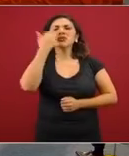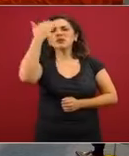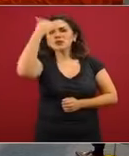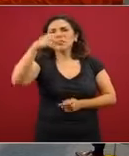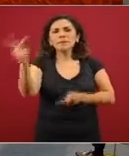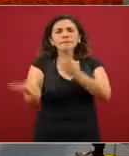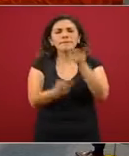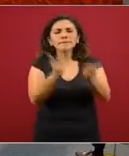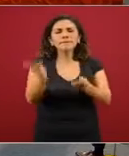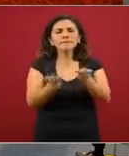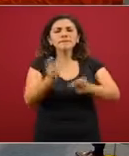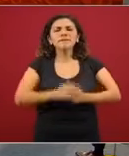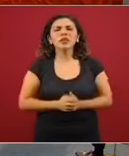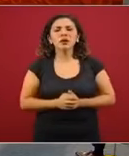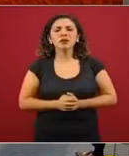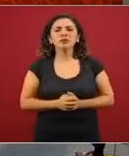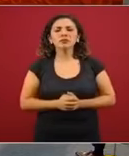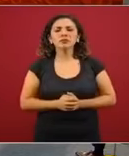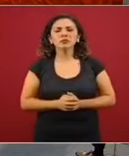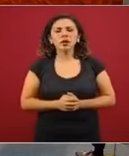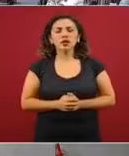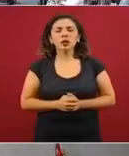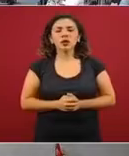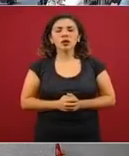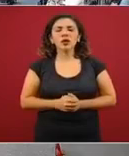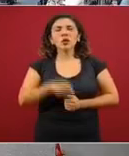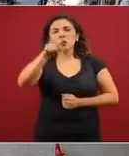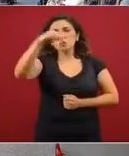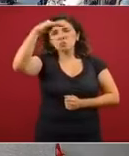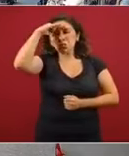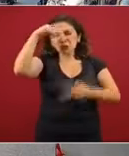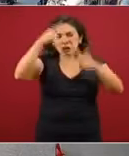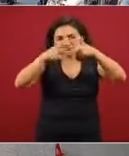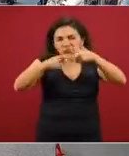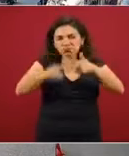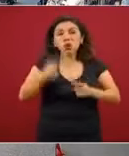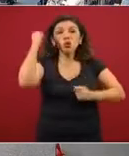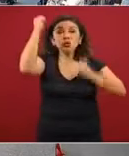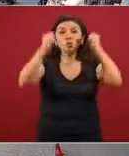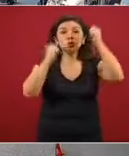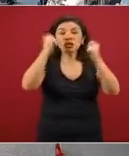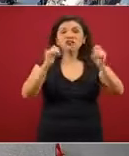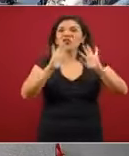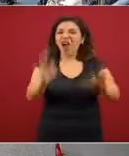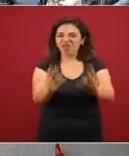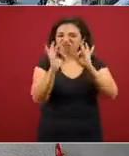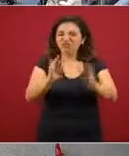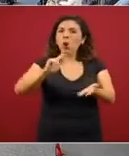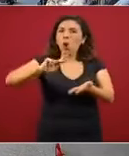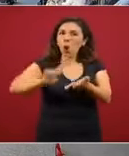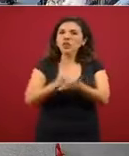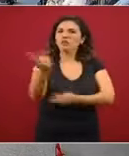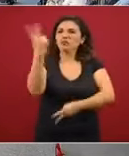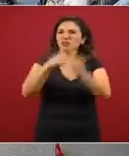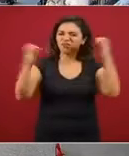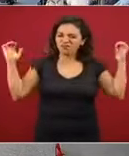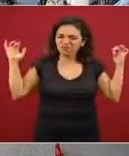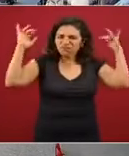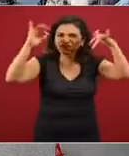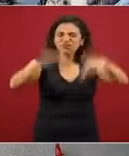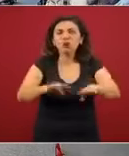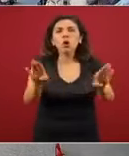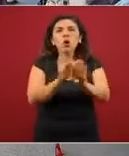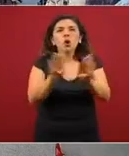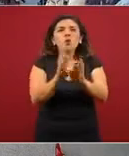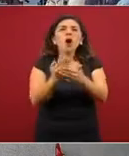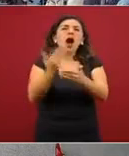¿qué tanto le estima a usted que el turismo tardará en recuperarse para tener un turismo masivo, como se decía, en la